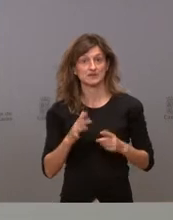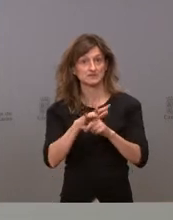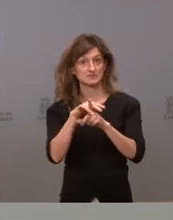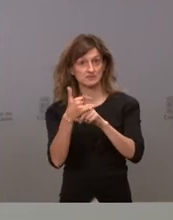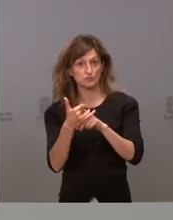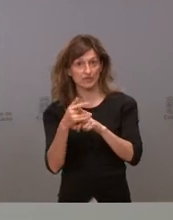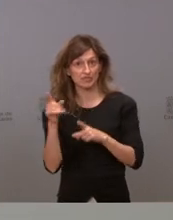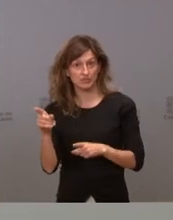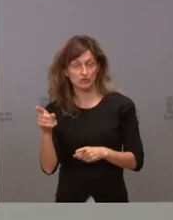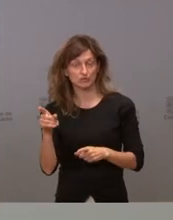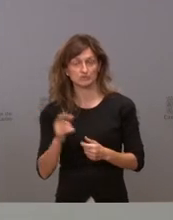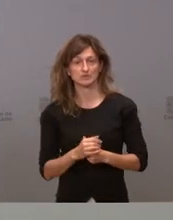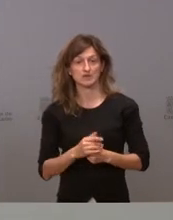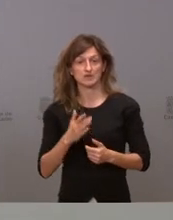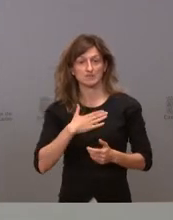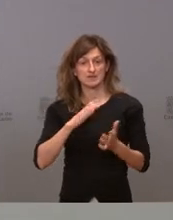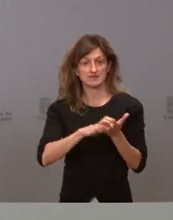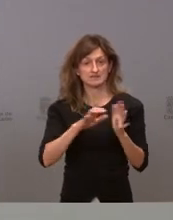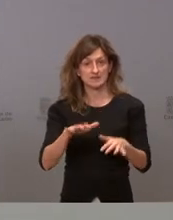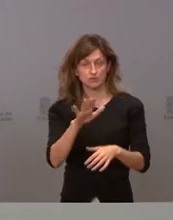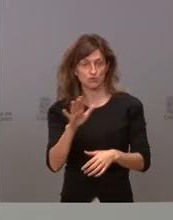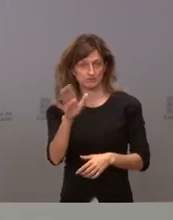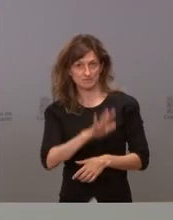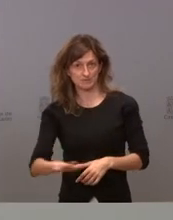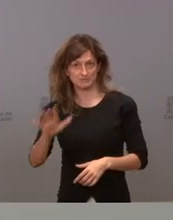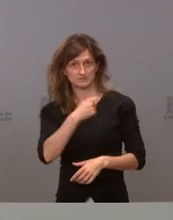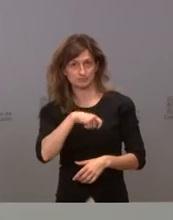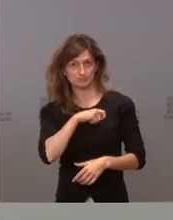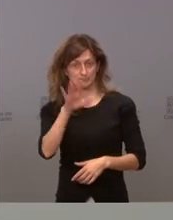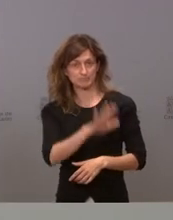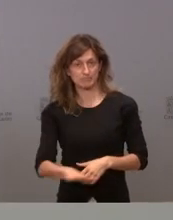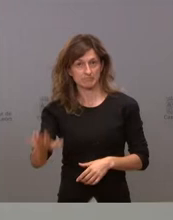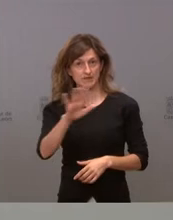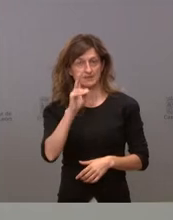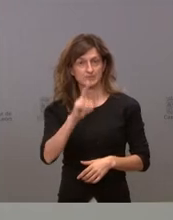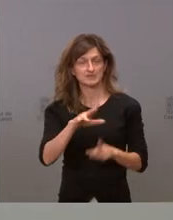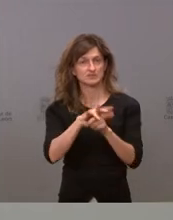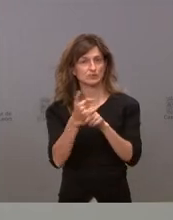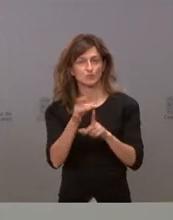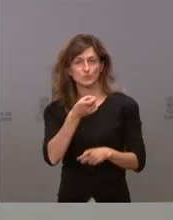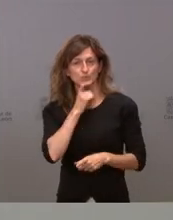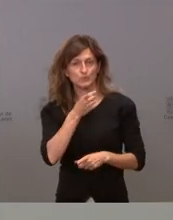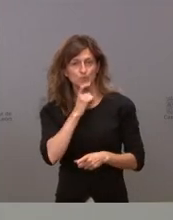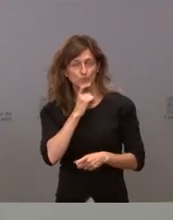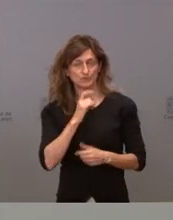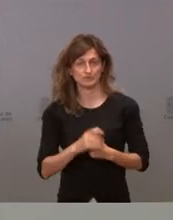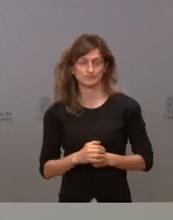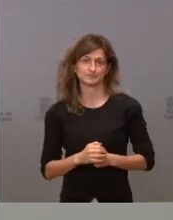está colocando no a nuestra comunidad sino al conjunto del país en una dificilísima situación a los ojos